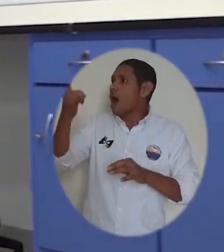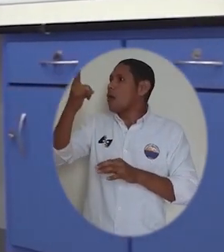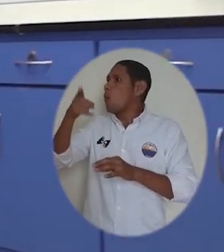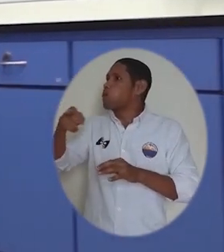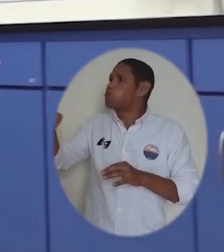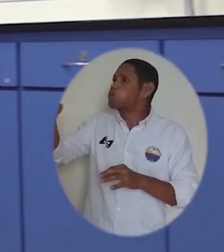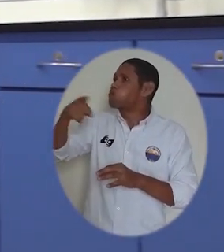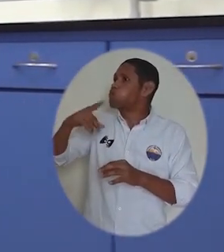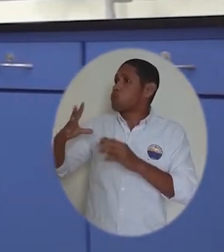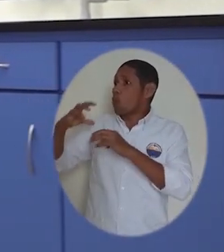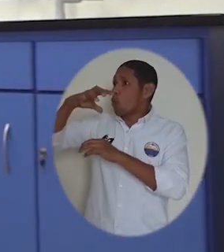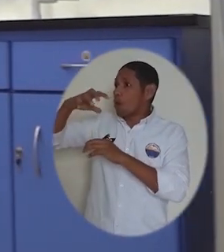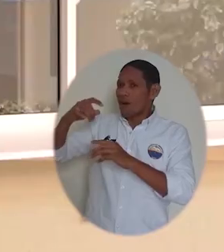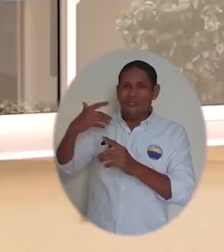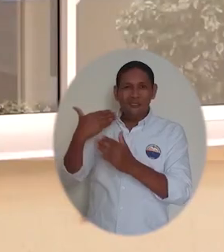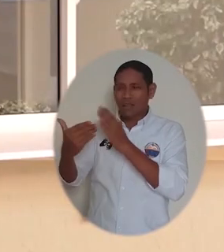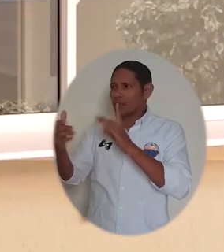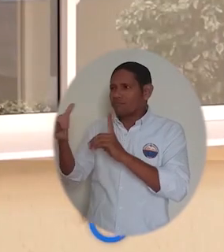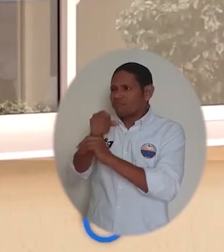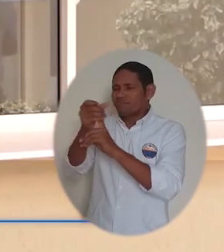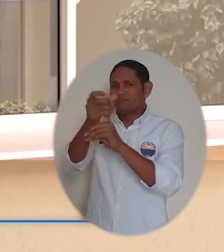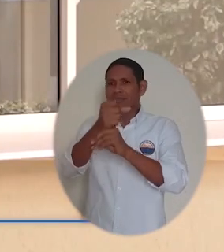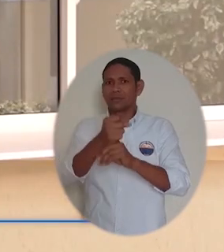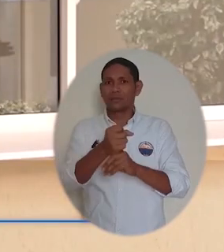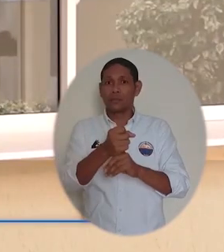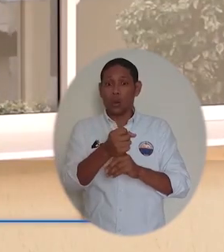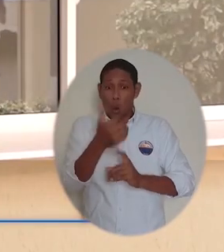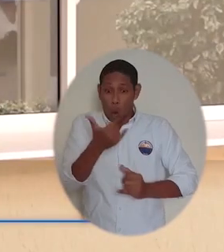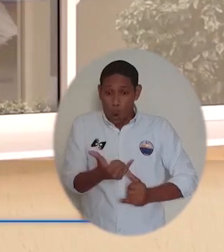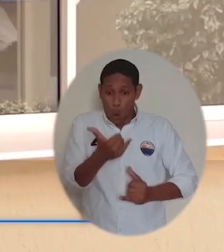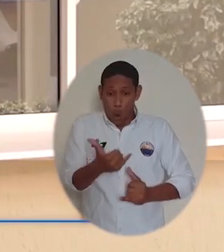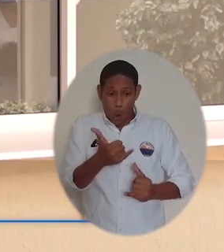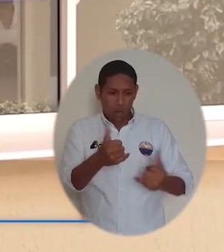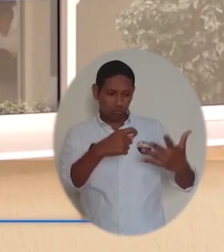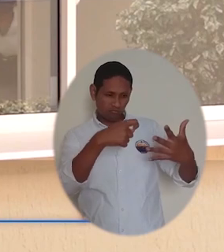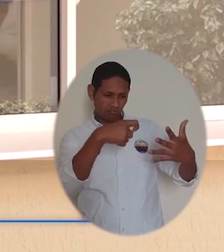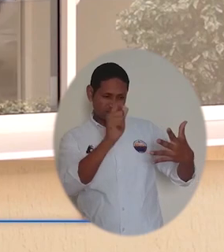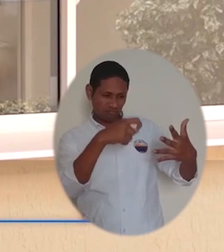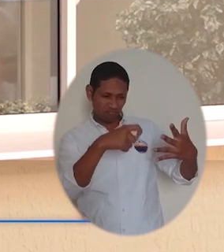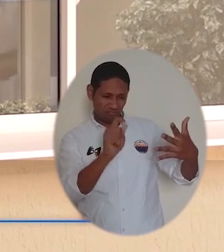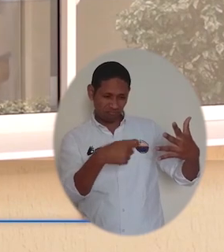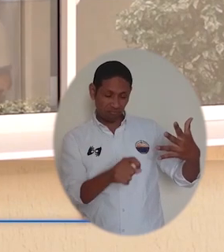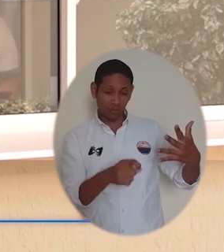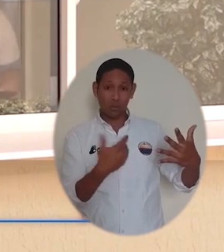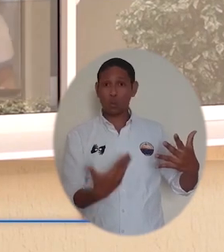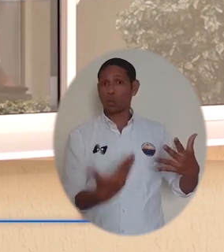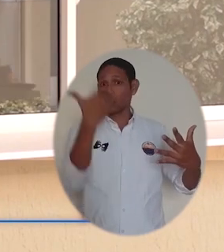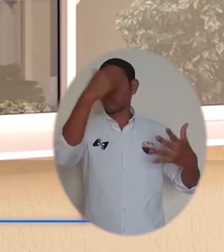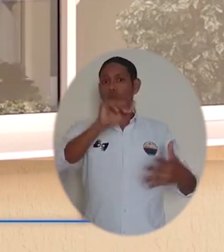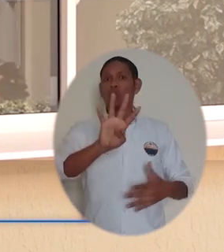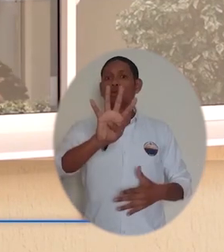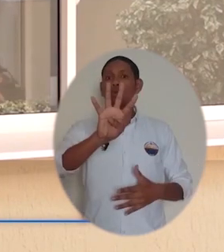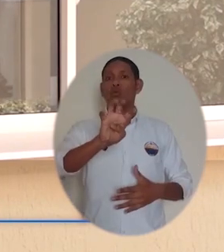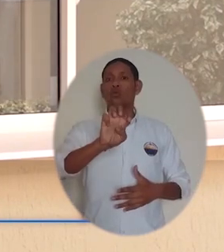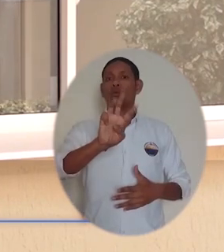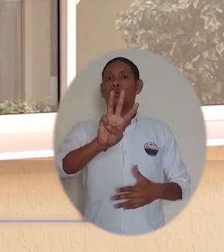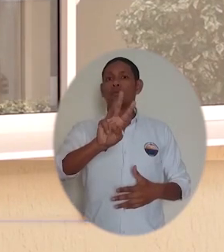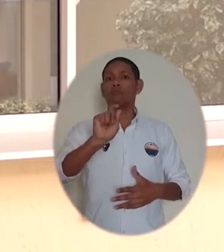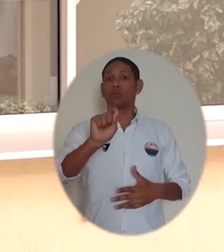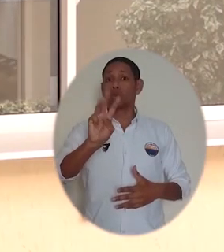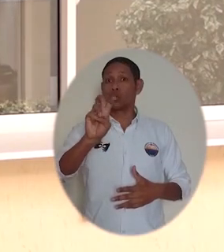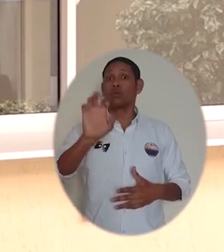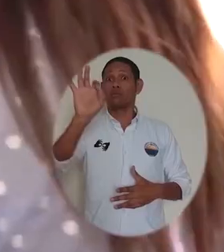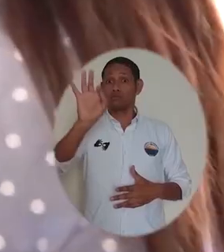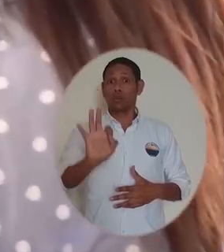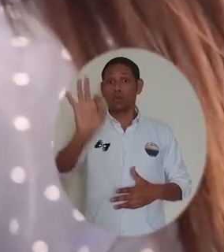sospechosos de coronavirus. Hoy se recibe el aval porque tiene un cumplimiento de 93.8